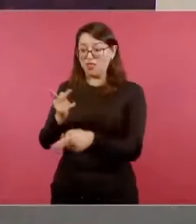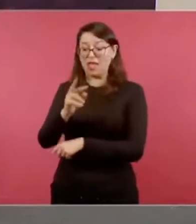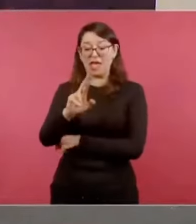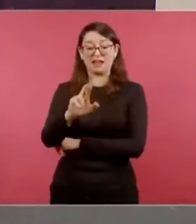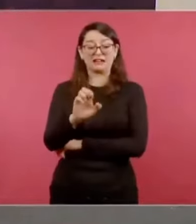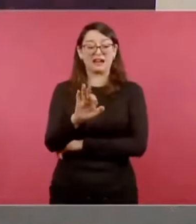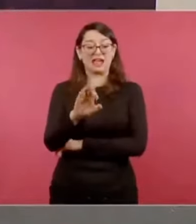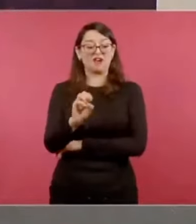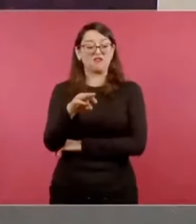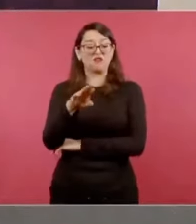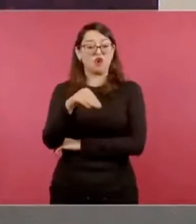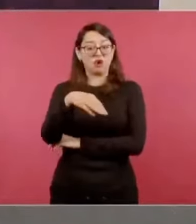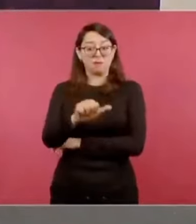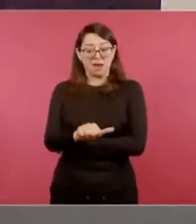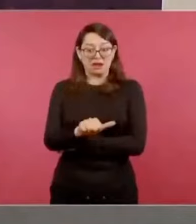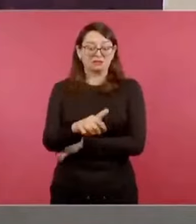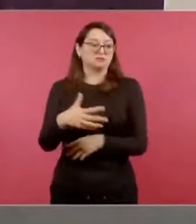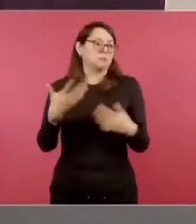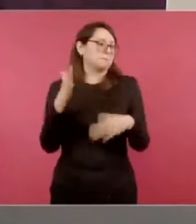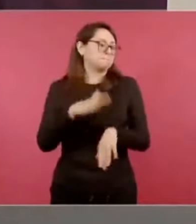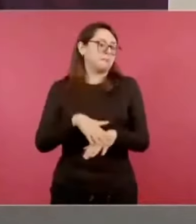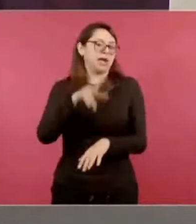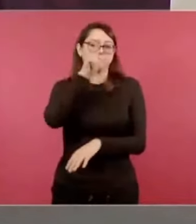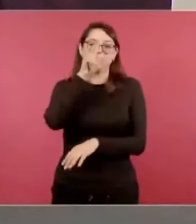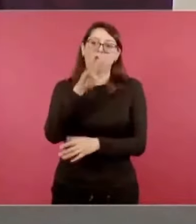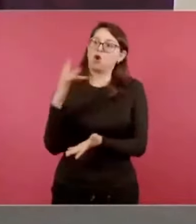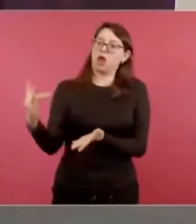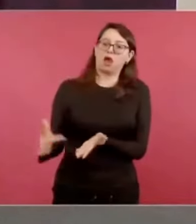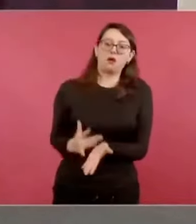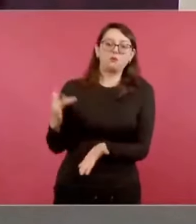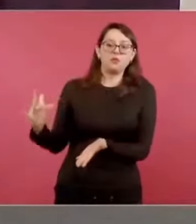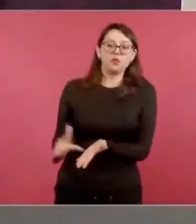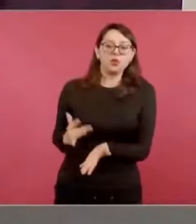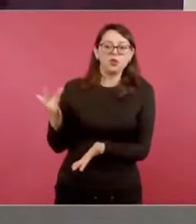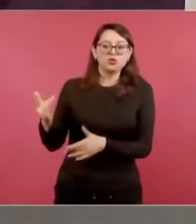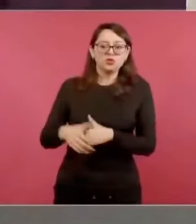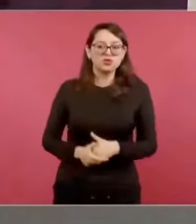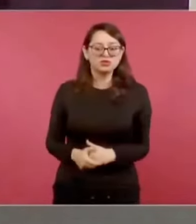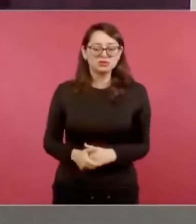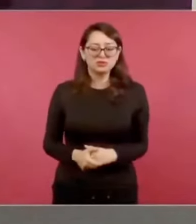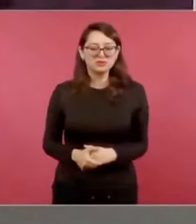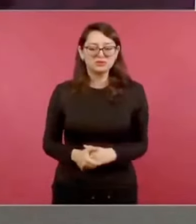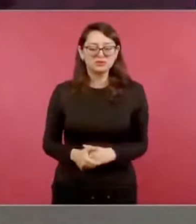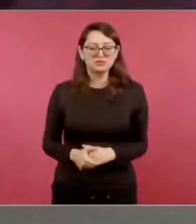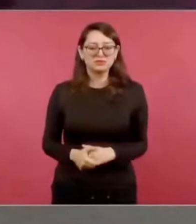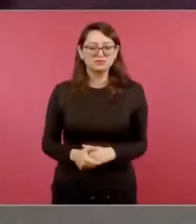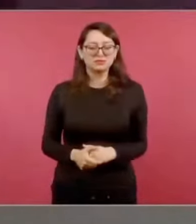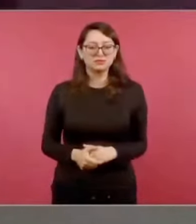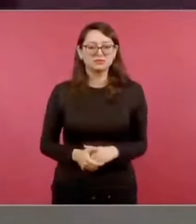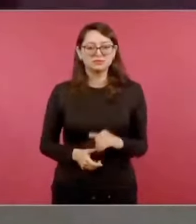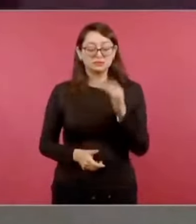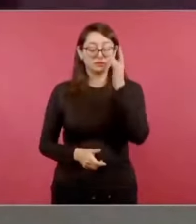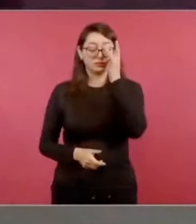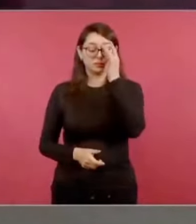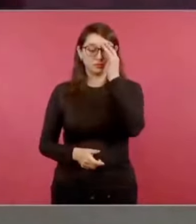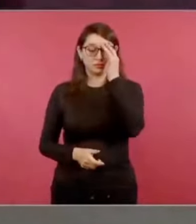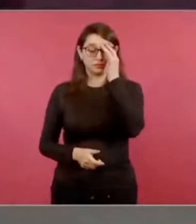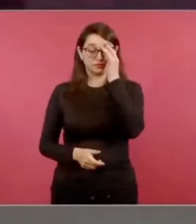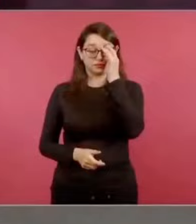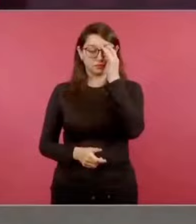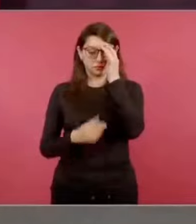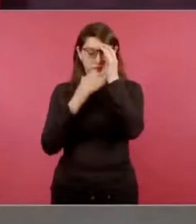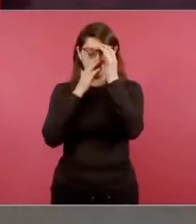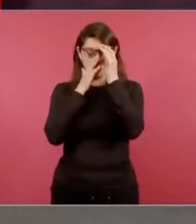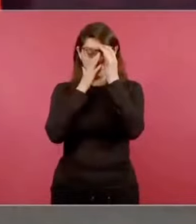no están pensando en